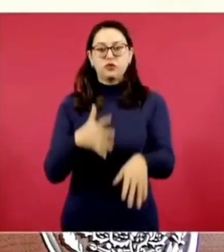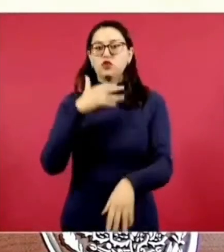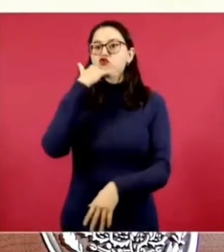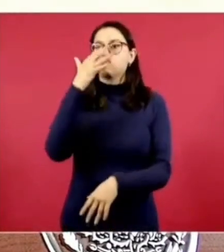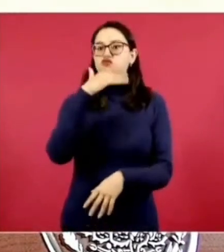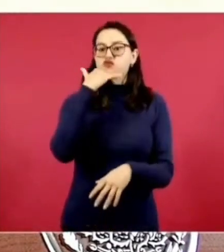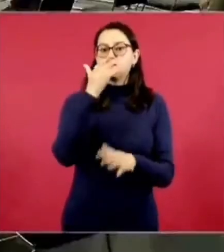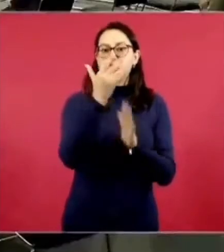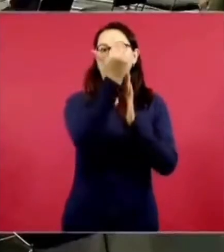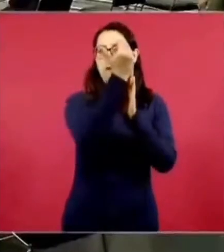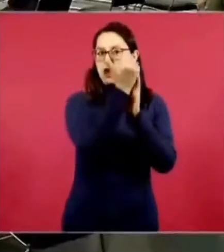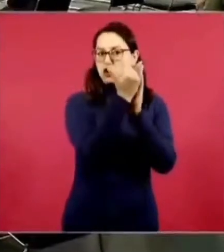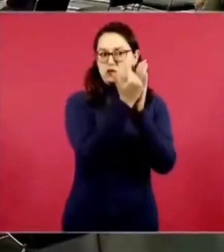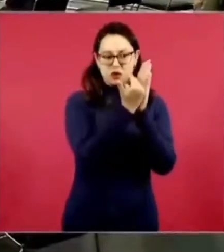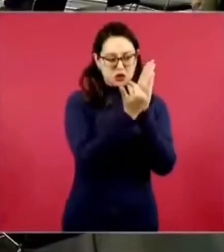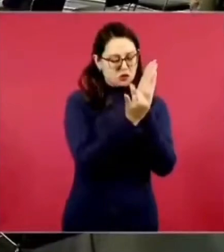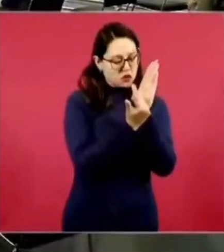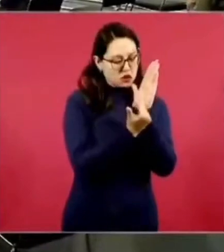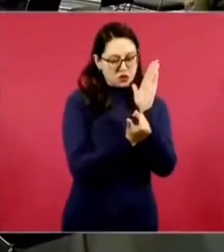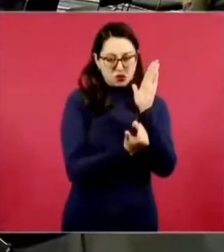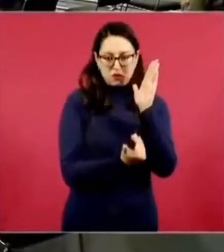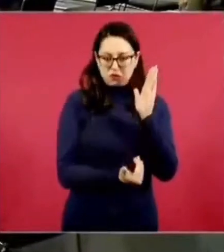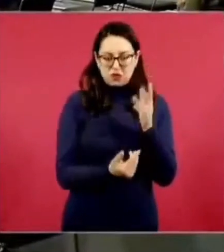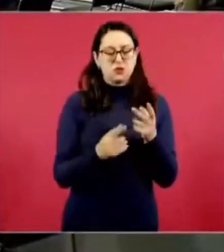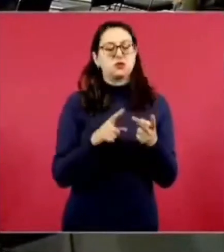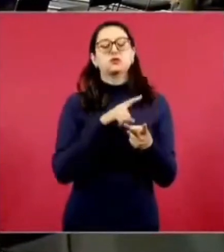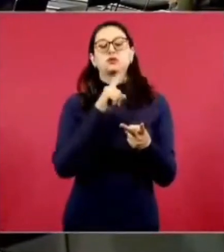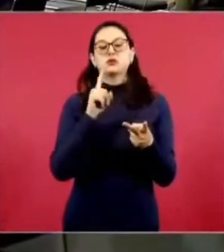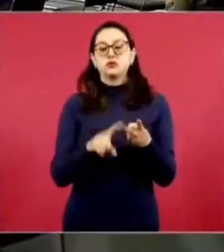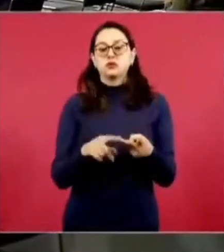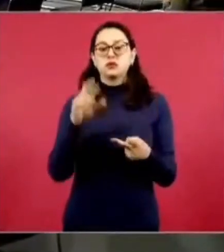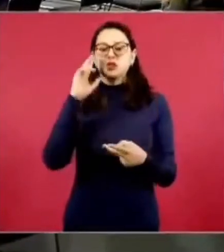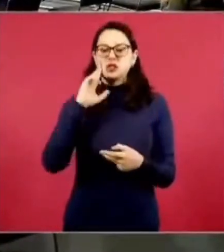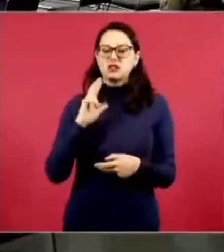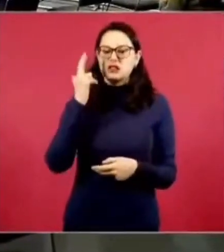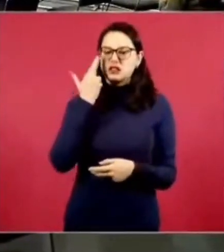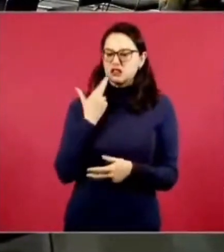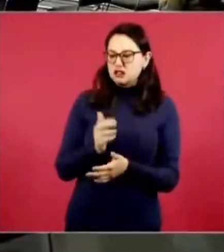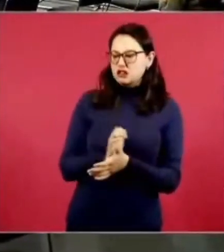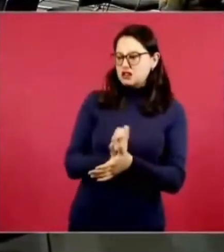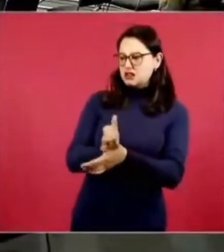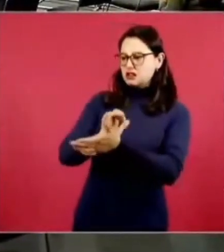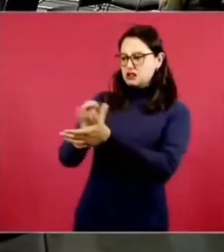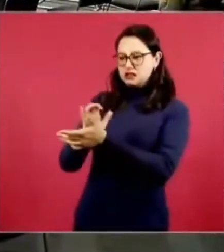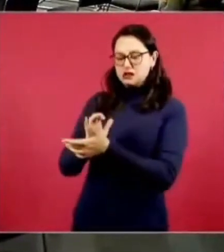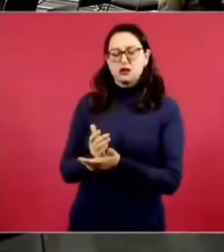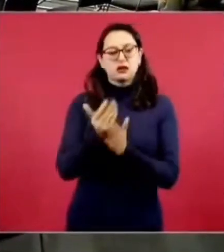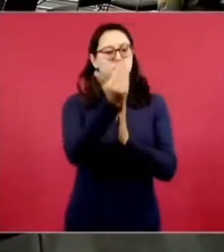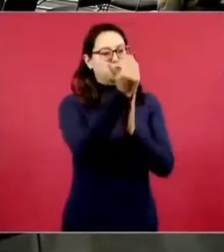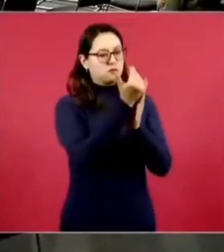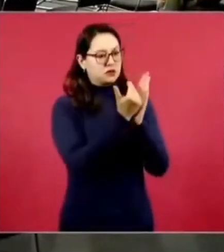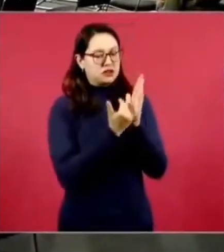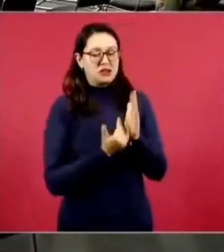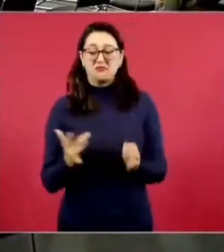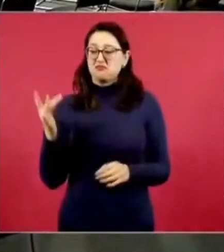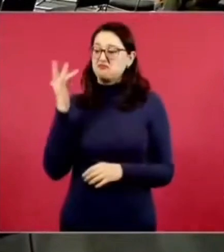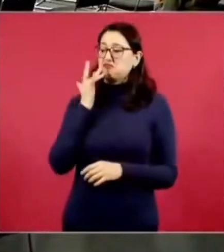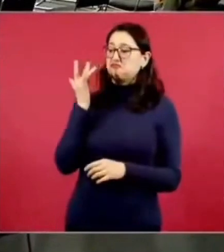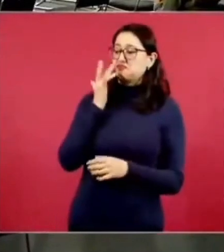menos el racismo menos el clasismo